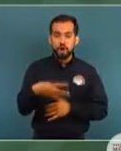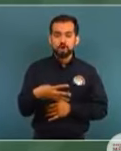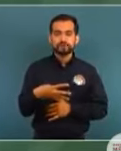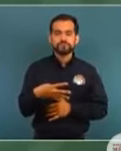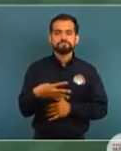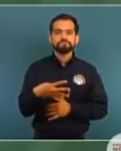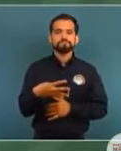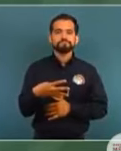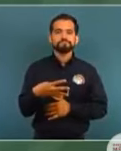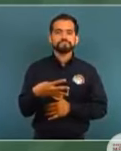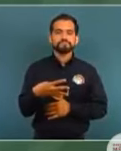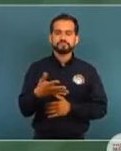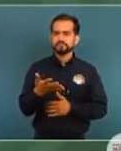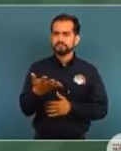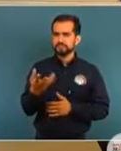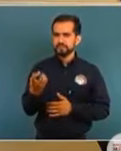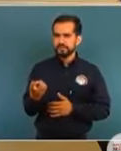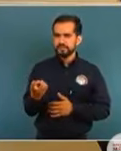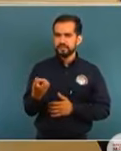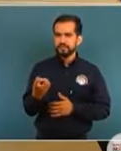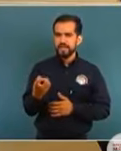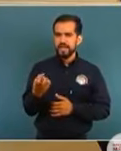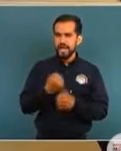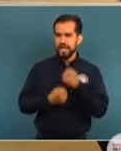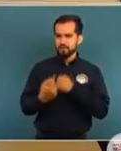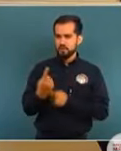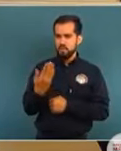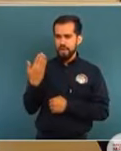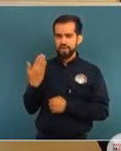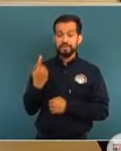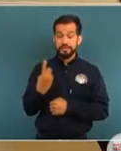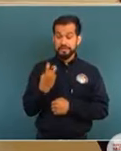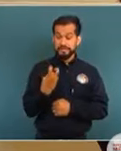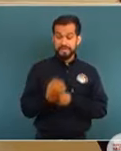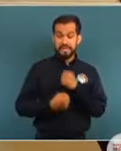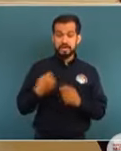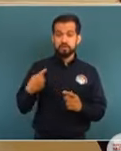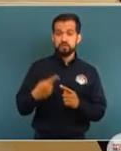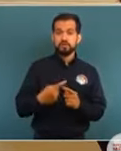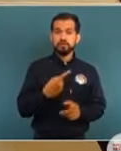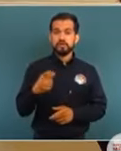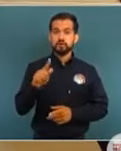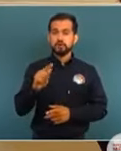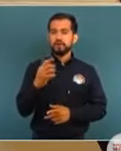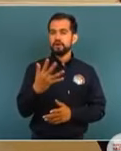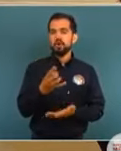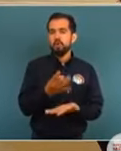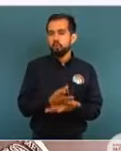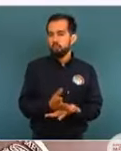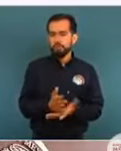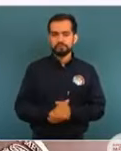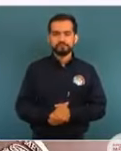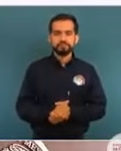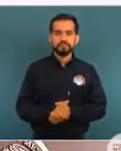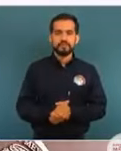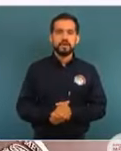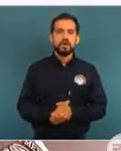eventos en el año pasado y en este año 175 únicamente.